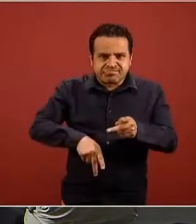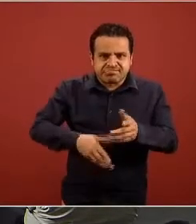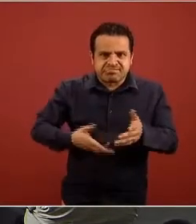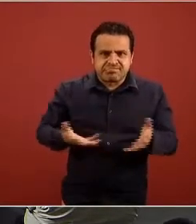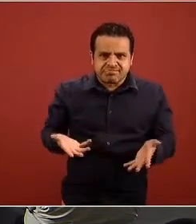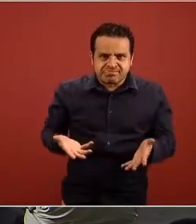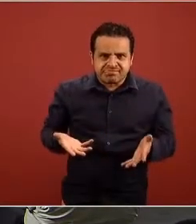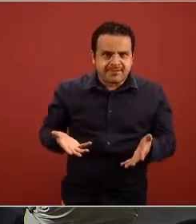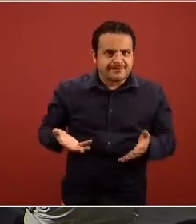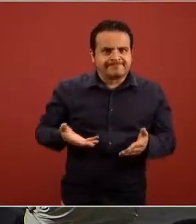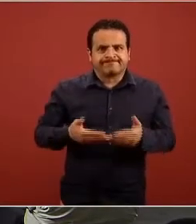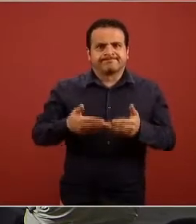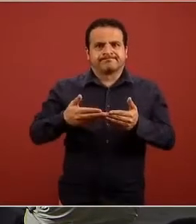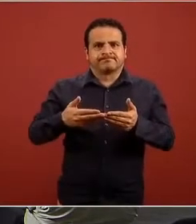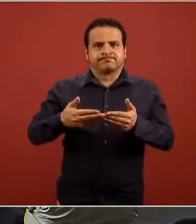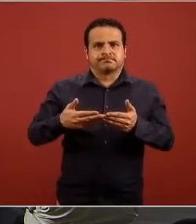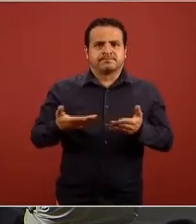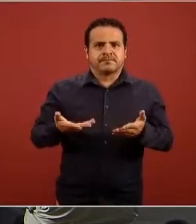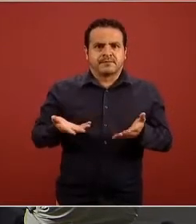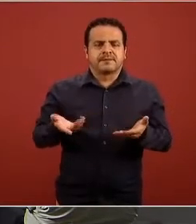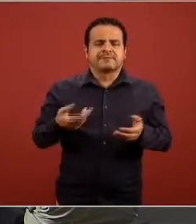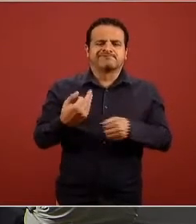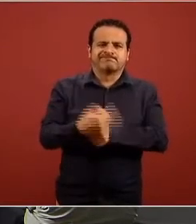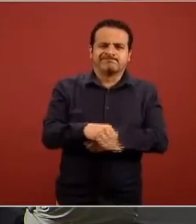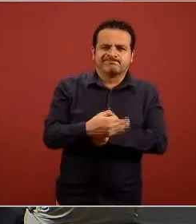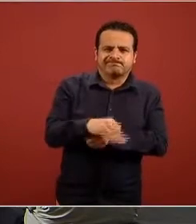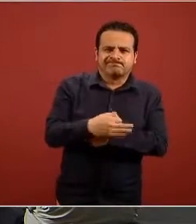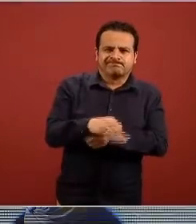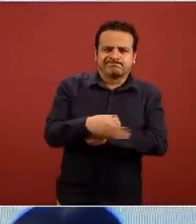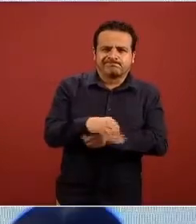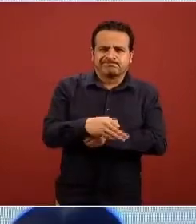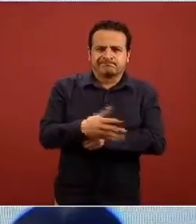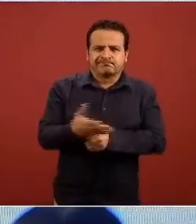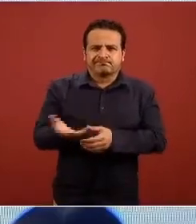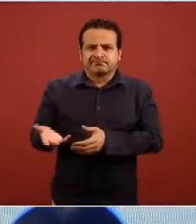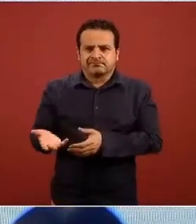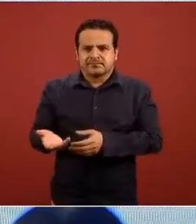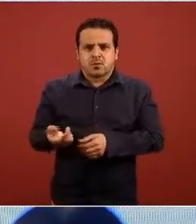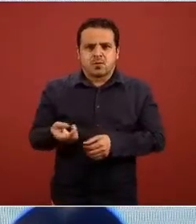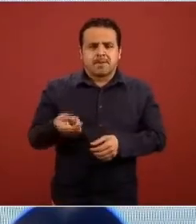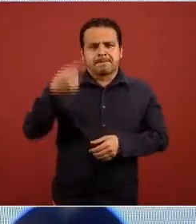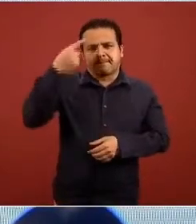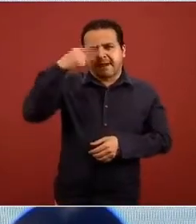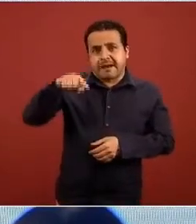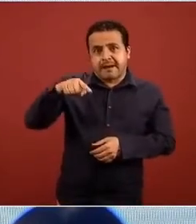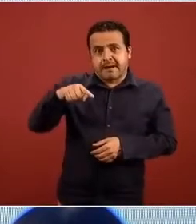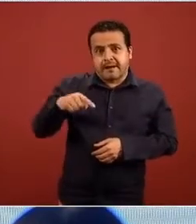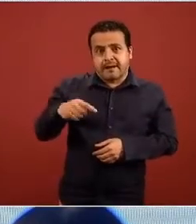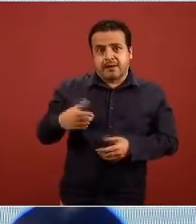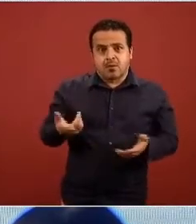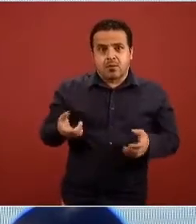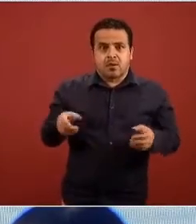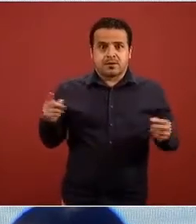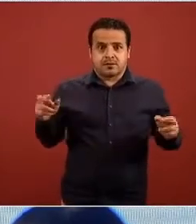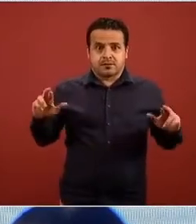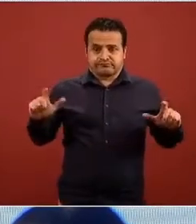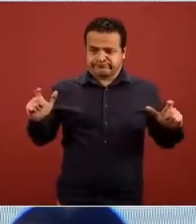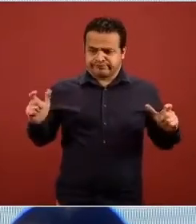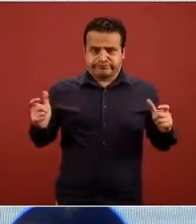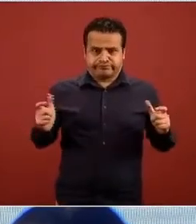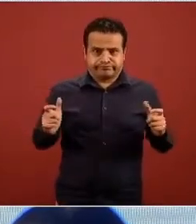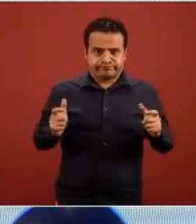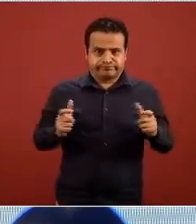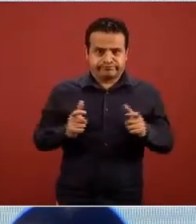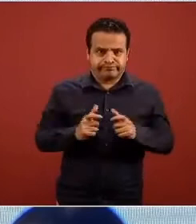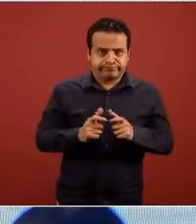y esto de manera inmediata nos permitiría tener una reducción de 40 millones de personas